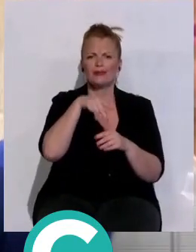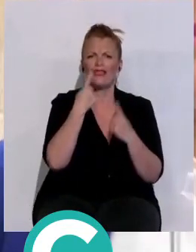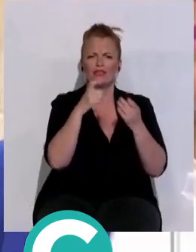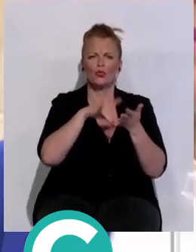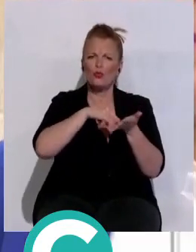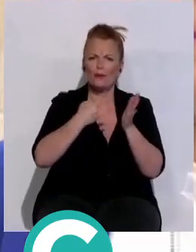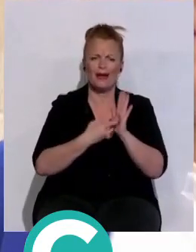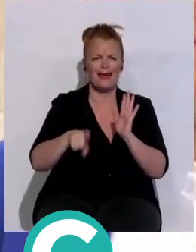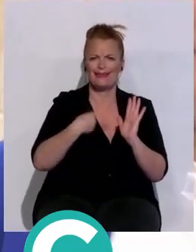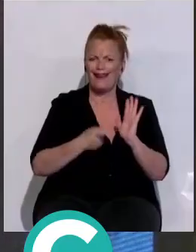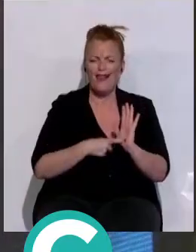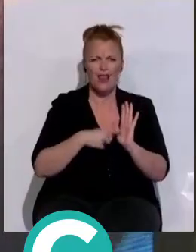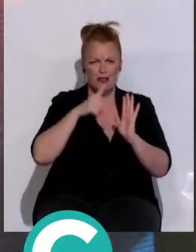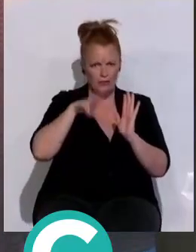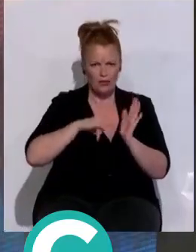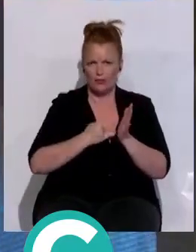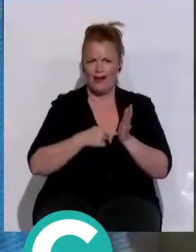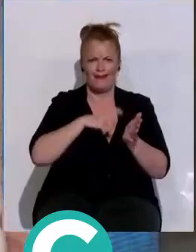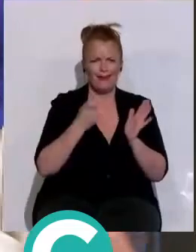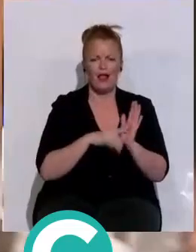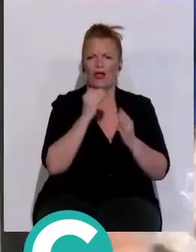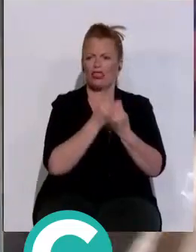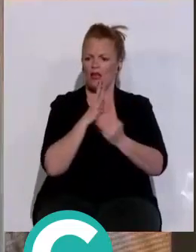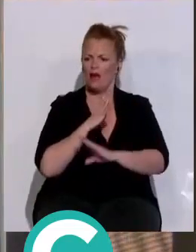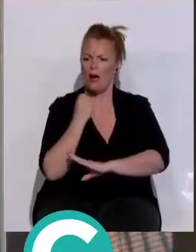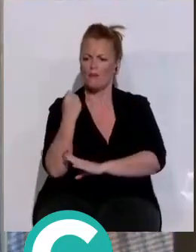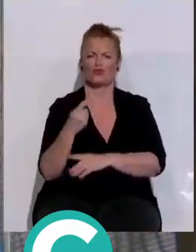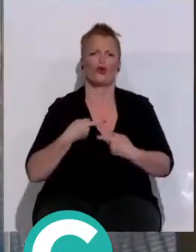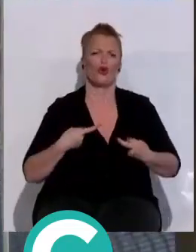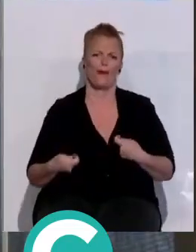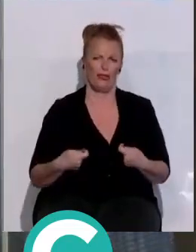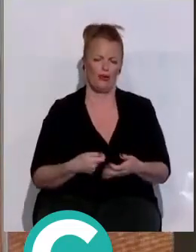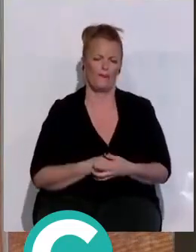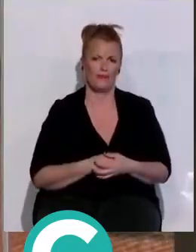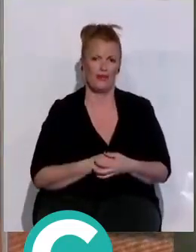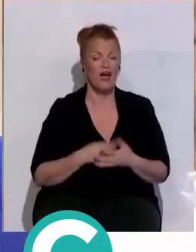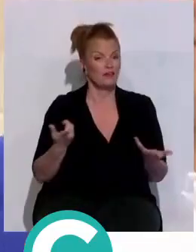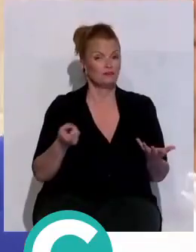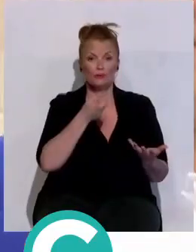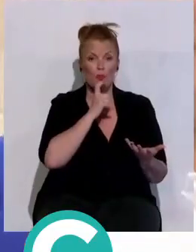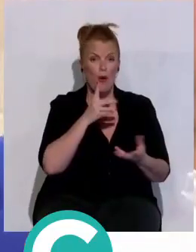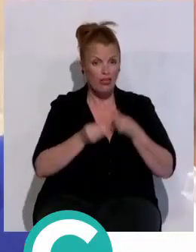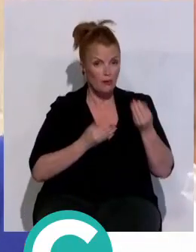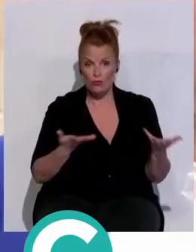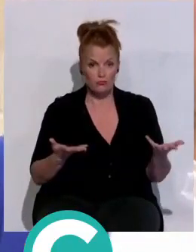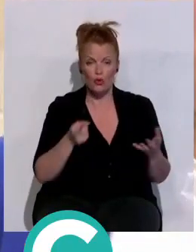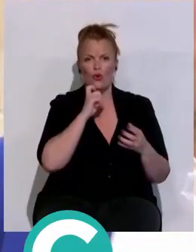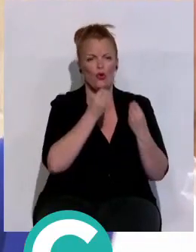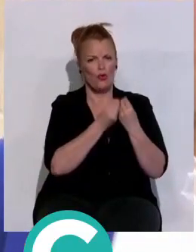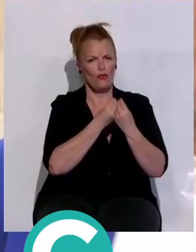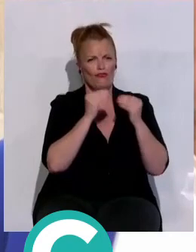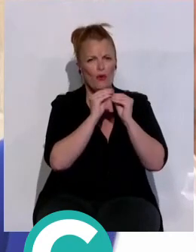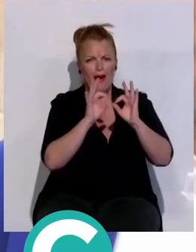integral de apoyo al comercio. Y además lo hacemos con una mirada especial